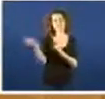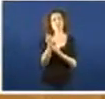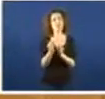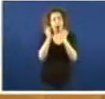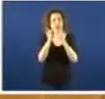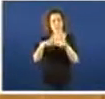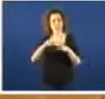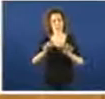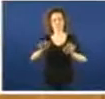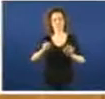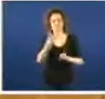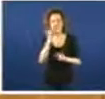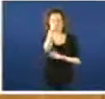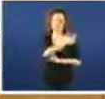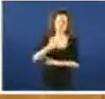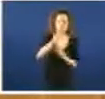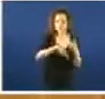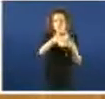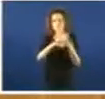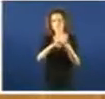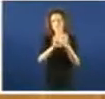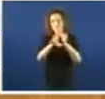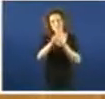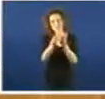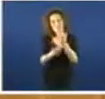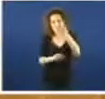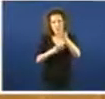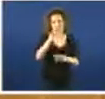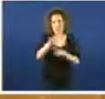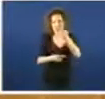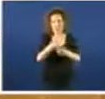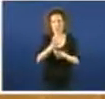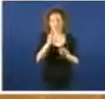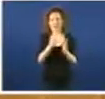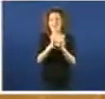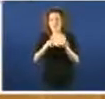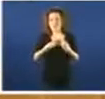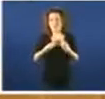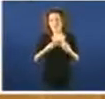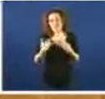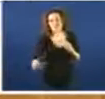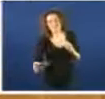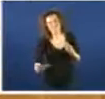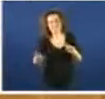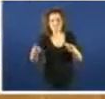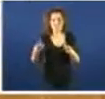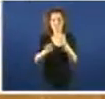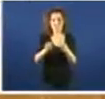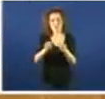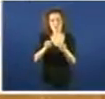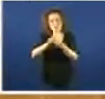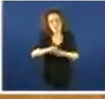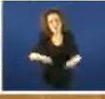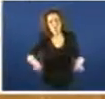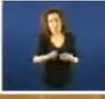factores diferenciais, longa duración, lenta progresión, deterioro da calidade de vida, que ademais